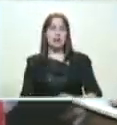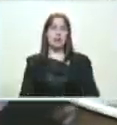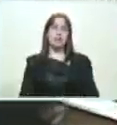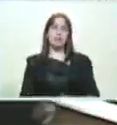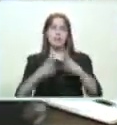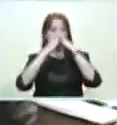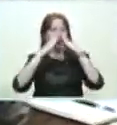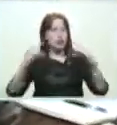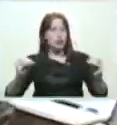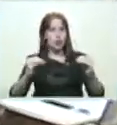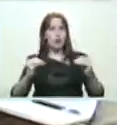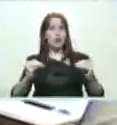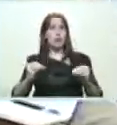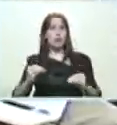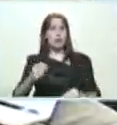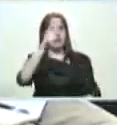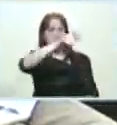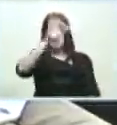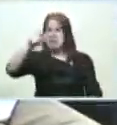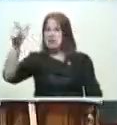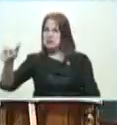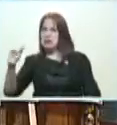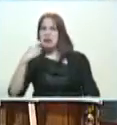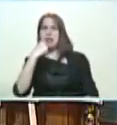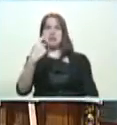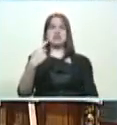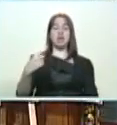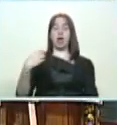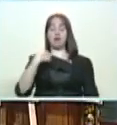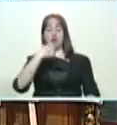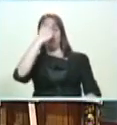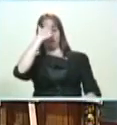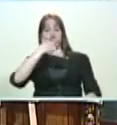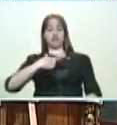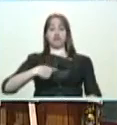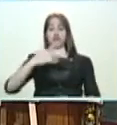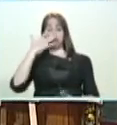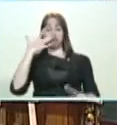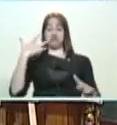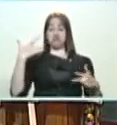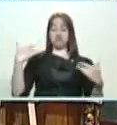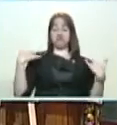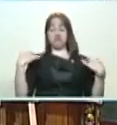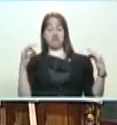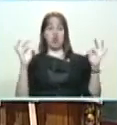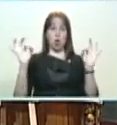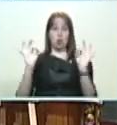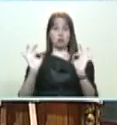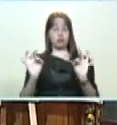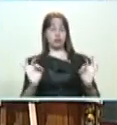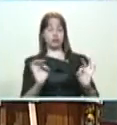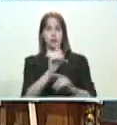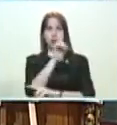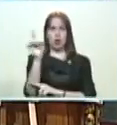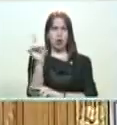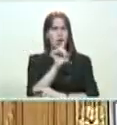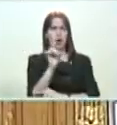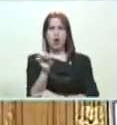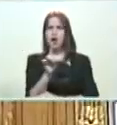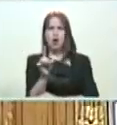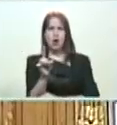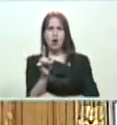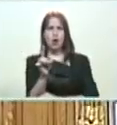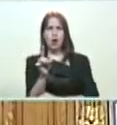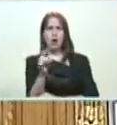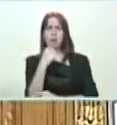Todas. Nadie se venga aquí a dársela de puro. Yo soy más marxista leninista que tú. Como decía